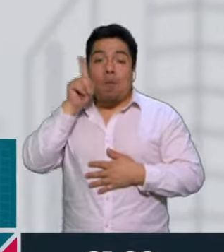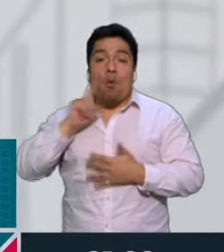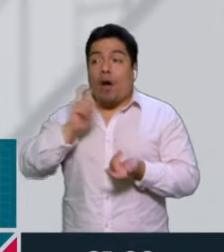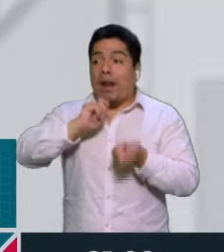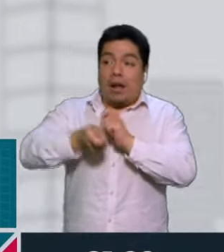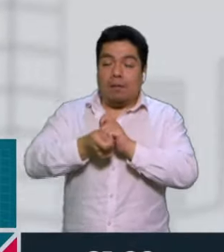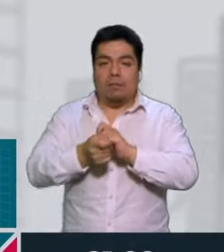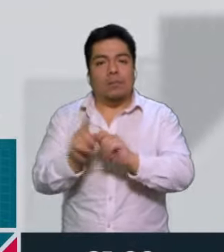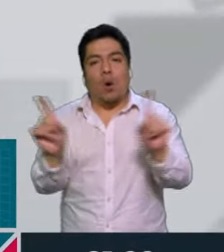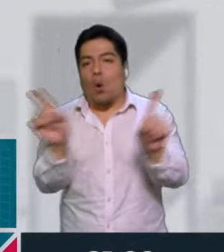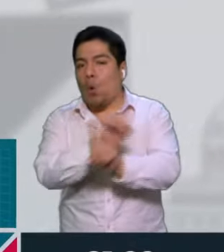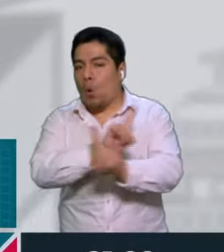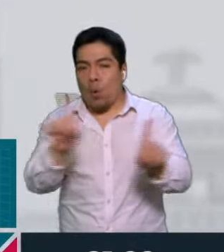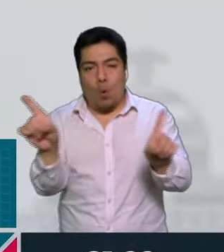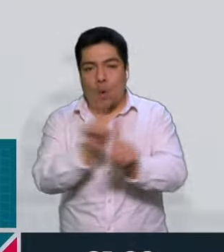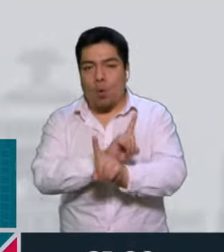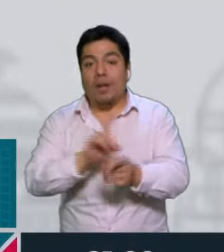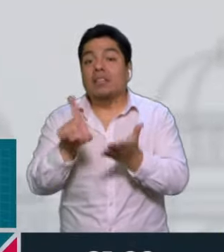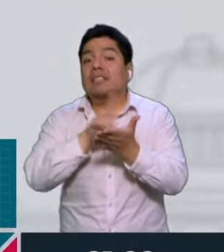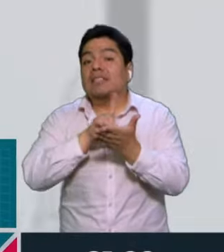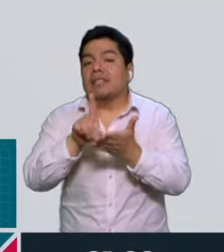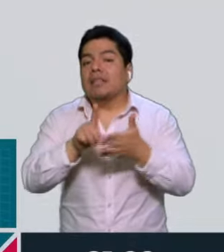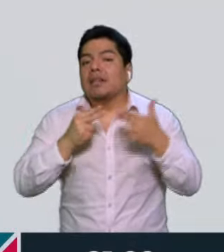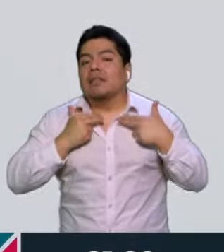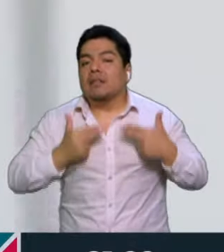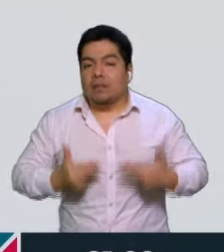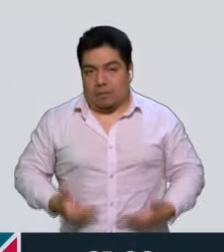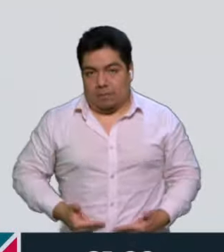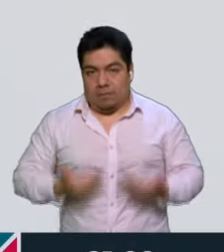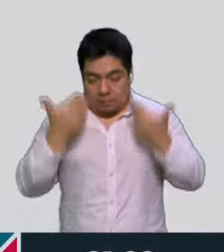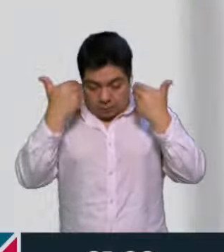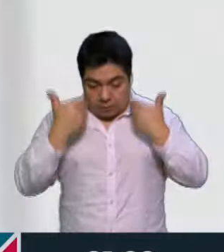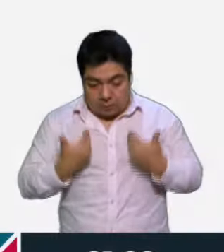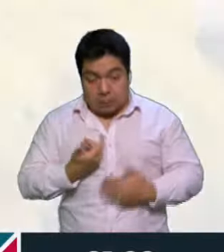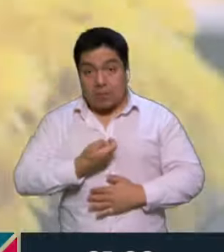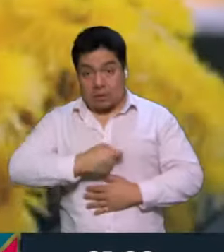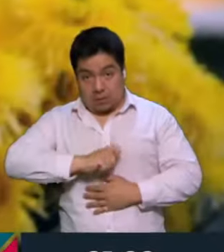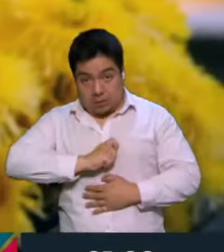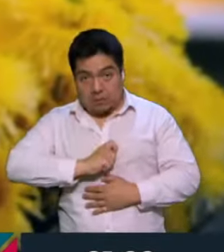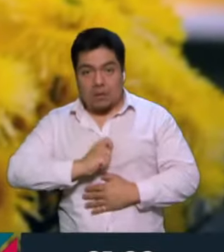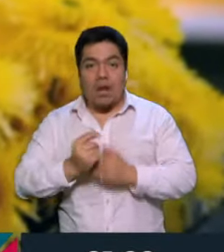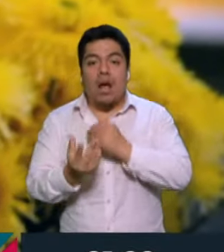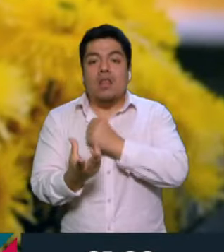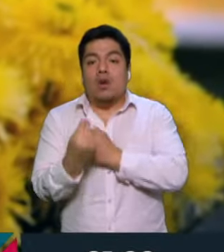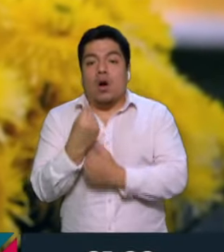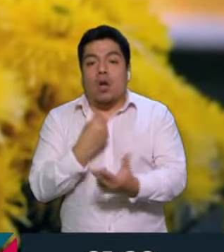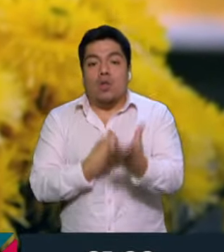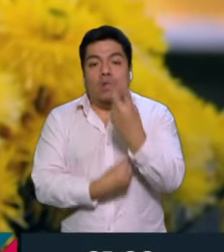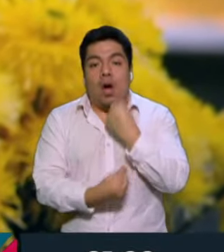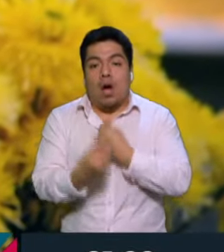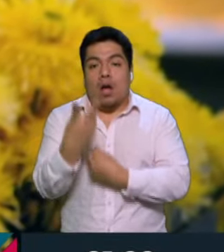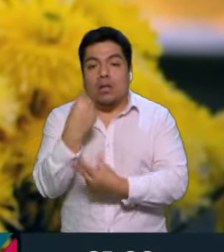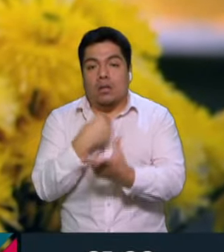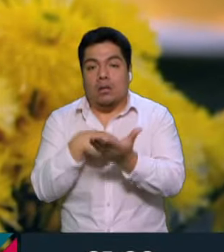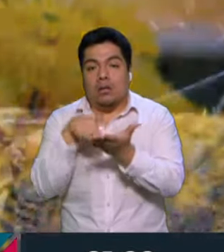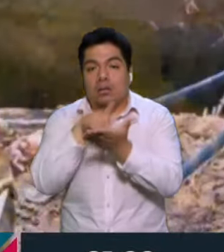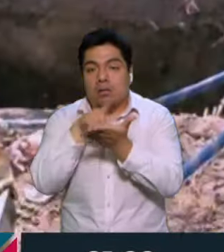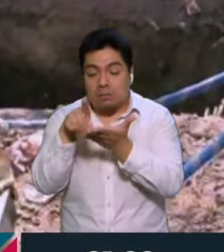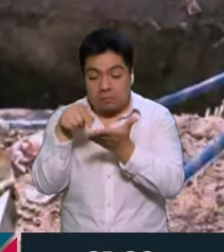No, esto es una cuestión de derechos humanos, porque por ser persona trans se nos han negado todos los derechos y por ello la